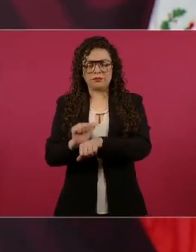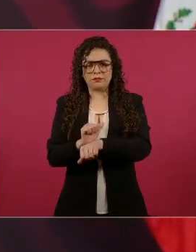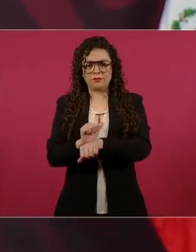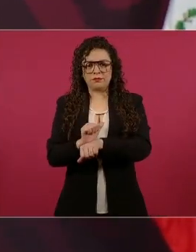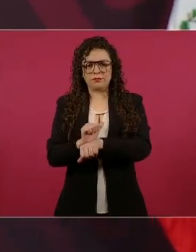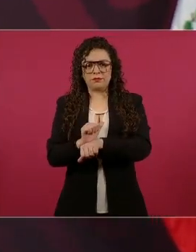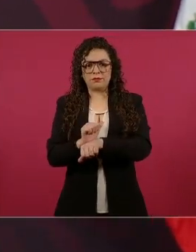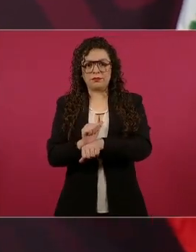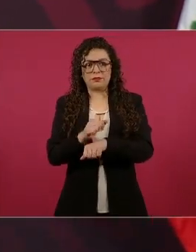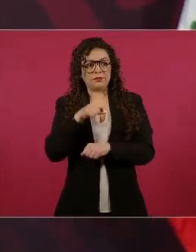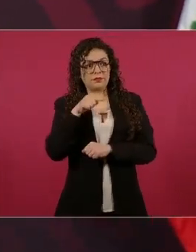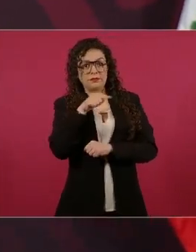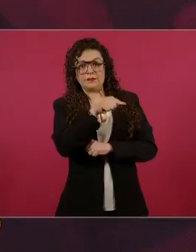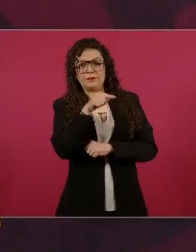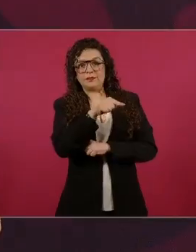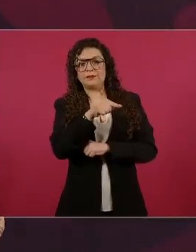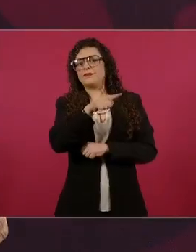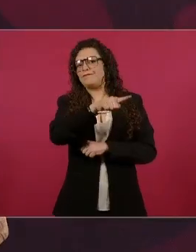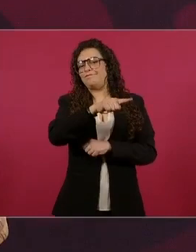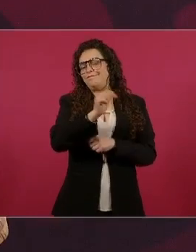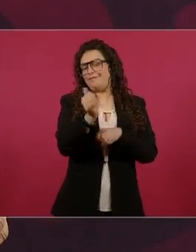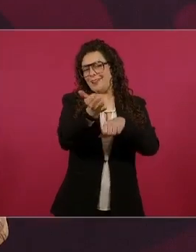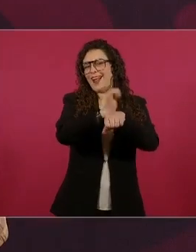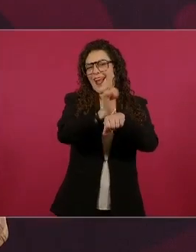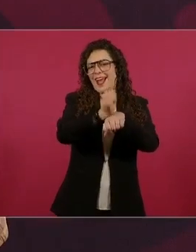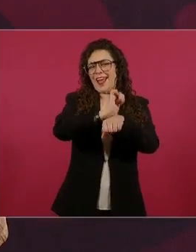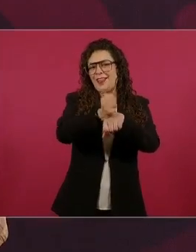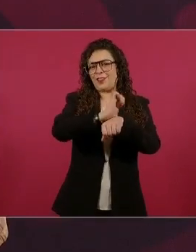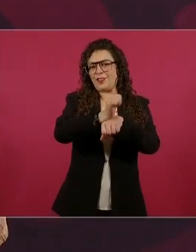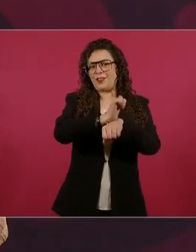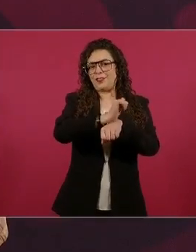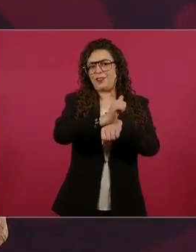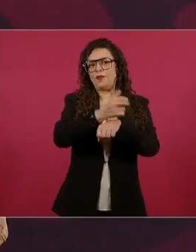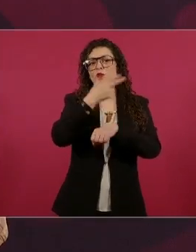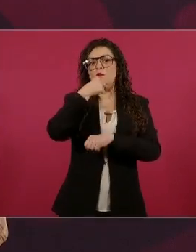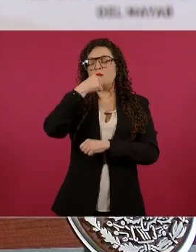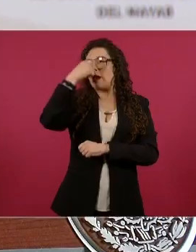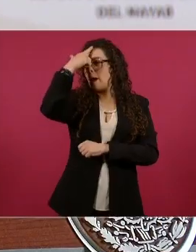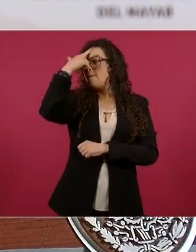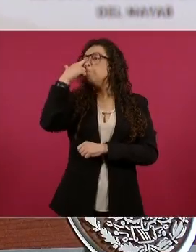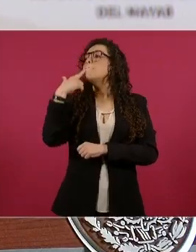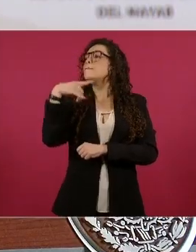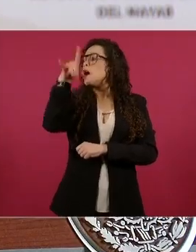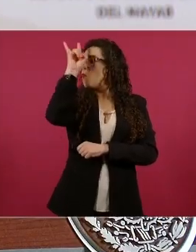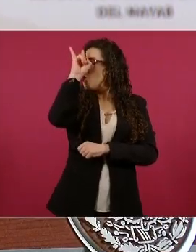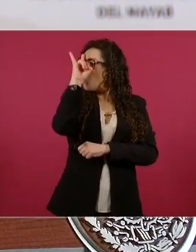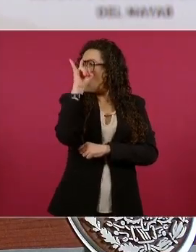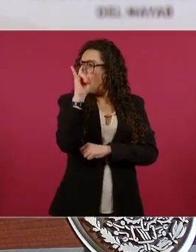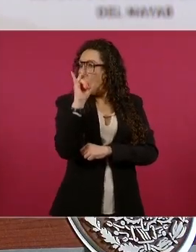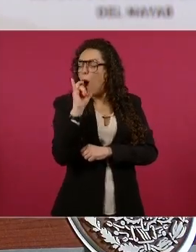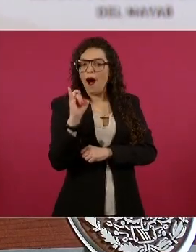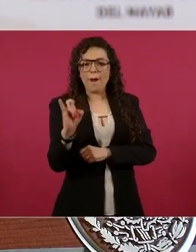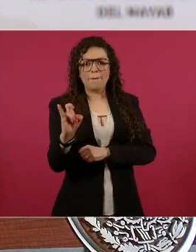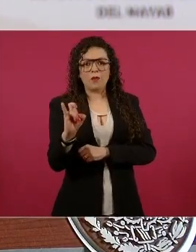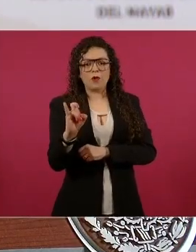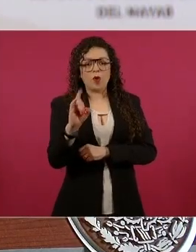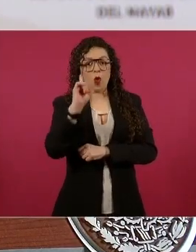guapos, las mujeres que participan guapísimas,